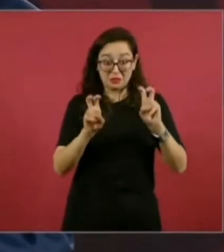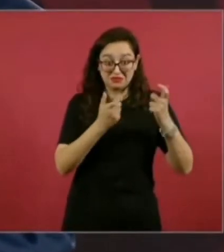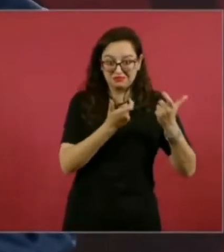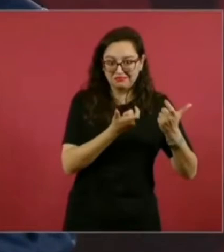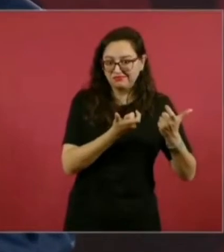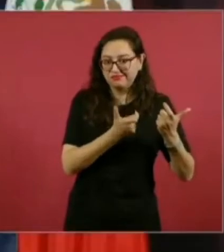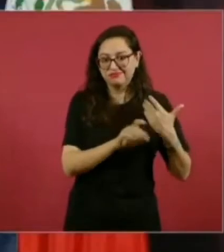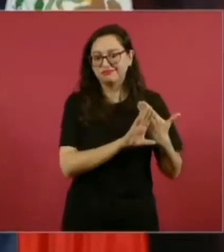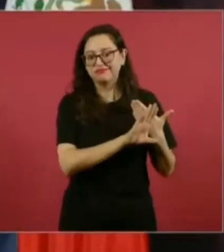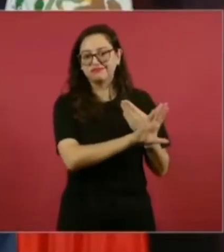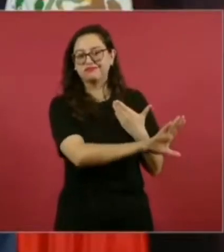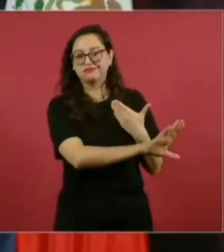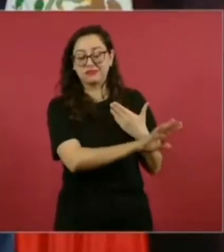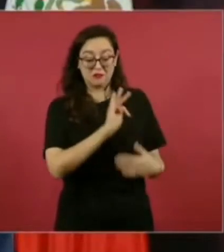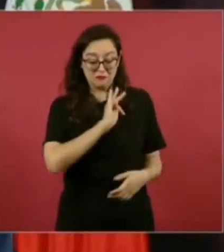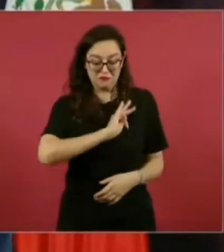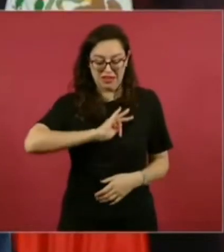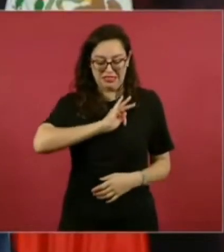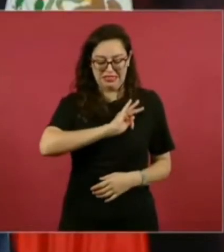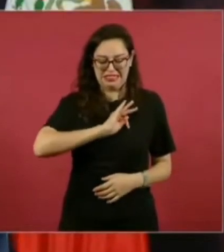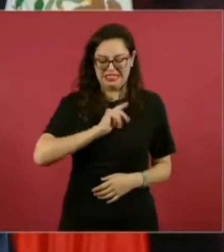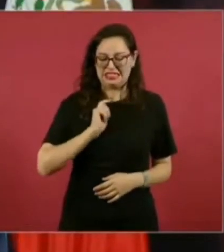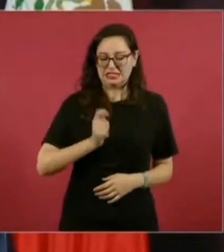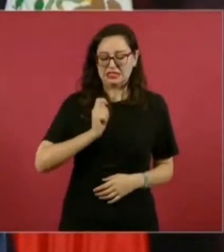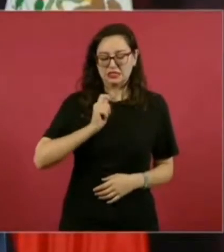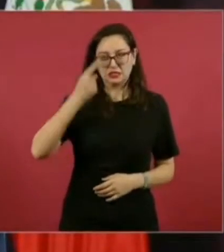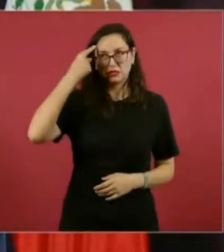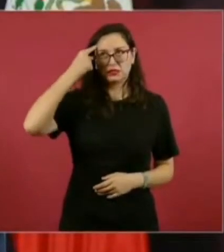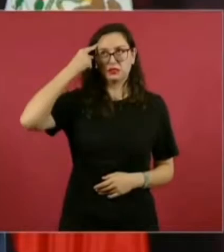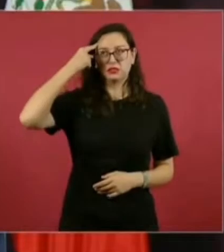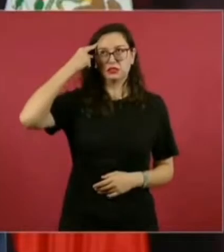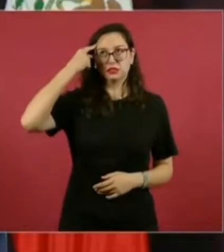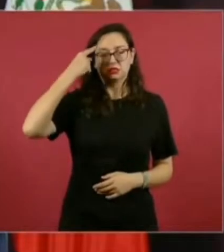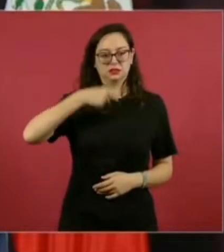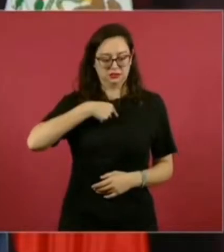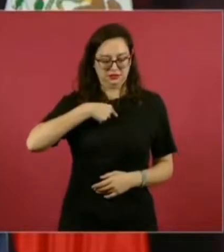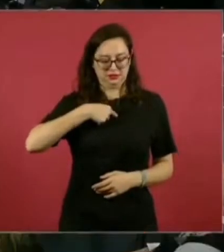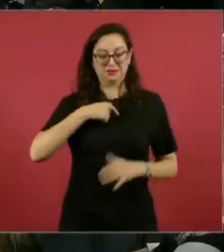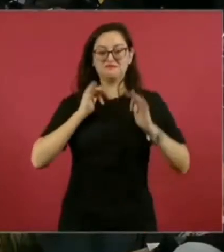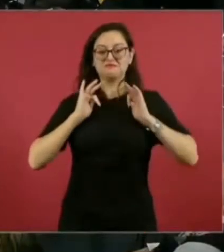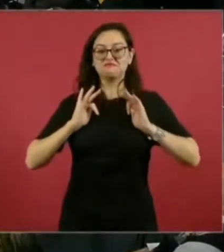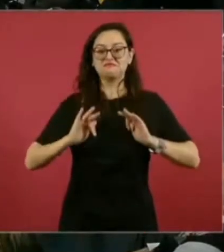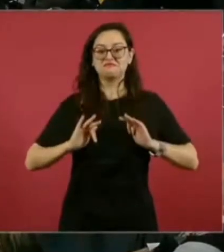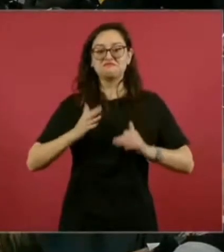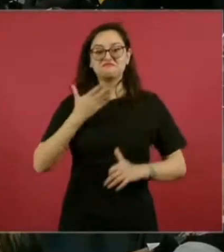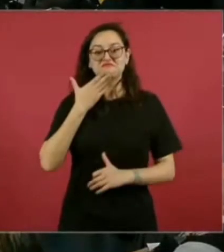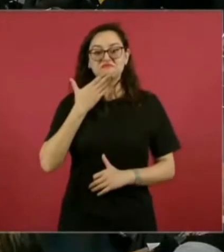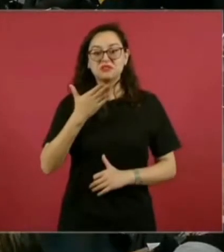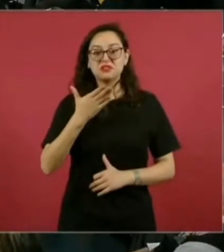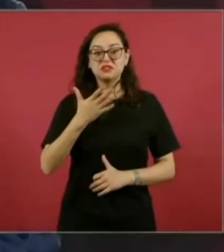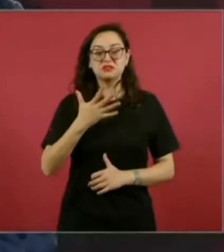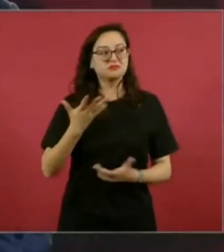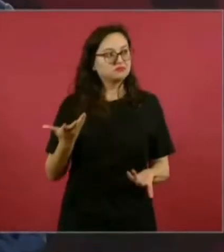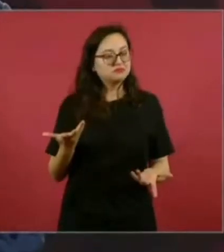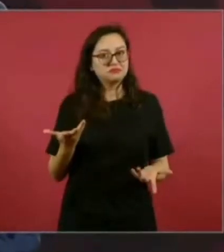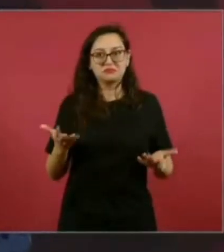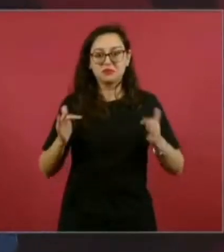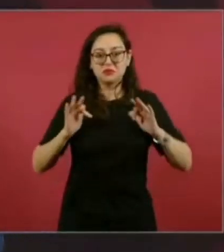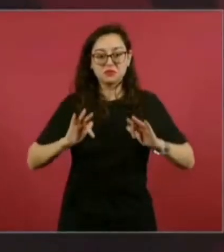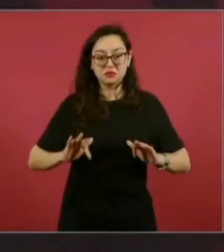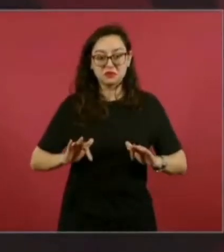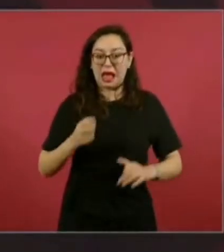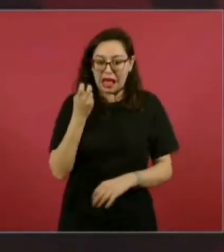bien con uno mismo, estar bien con nuestra conciencia y estar bien con el prójimo. Eso es